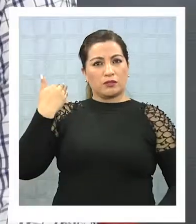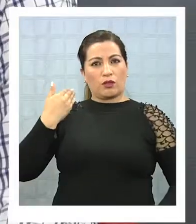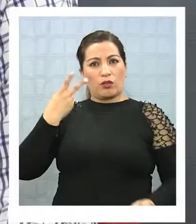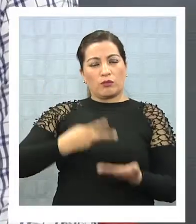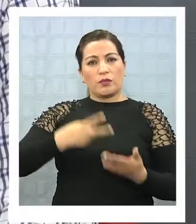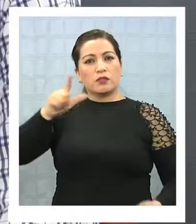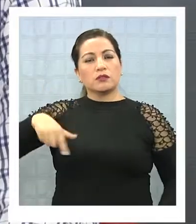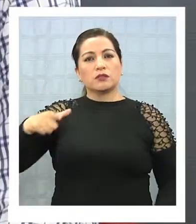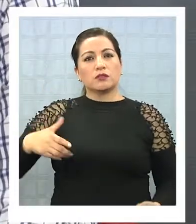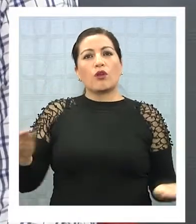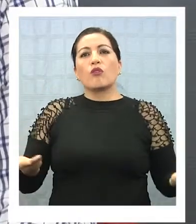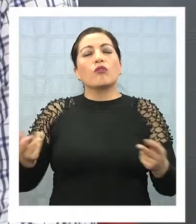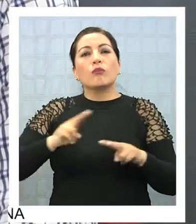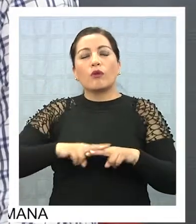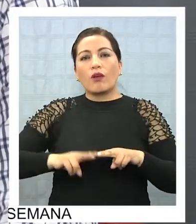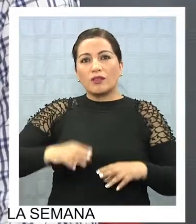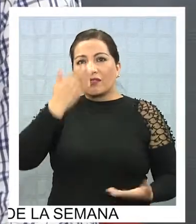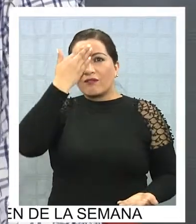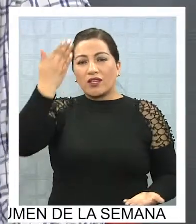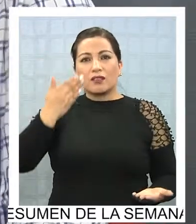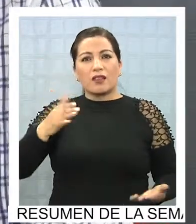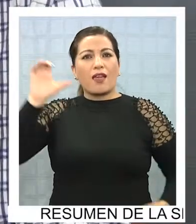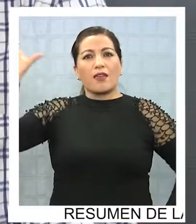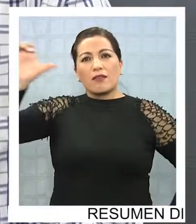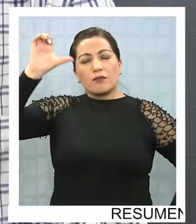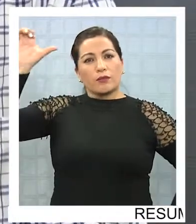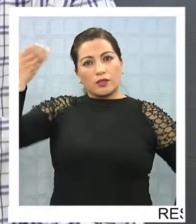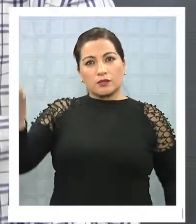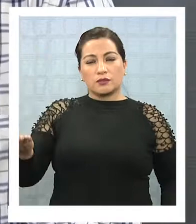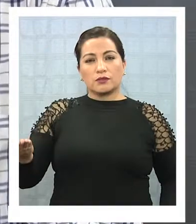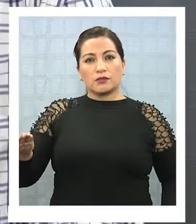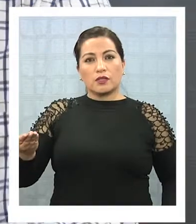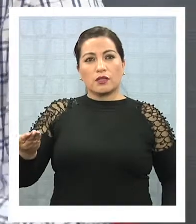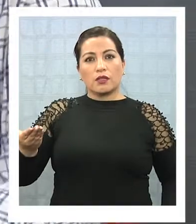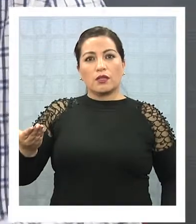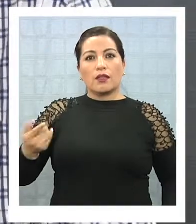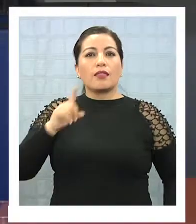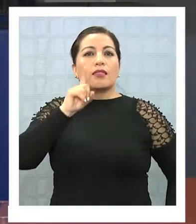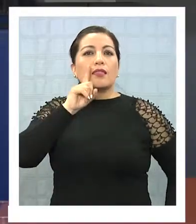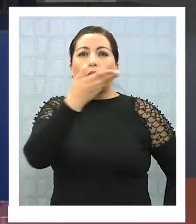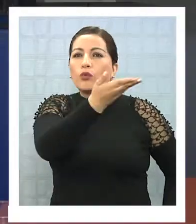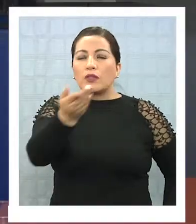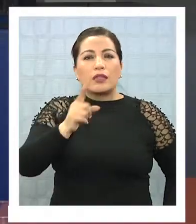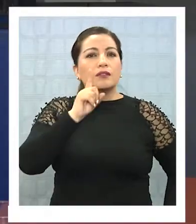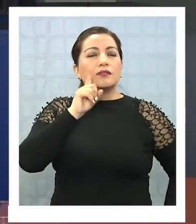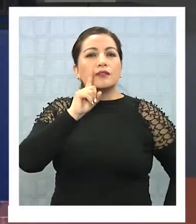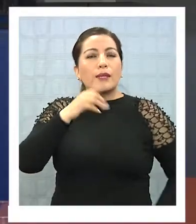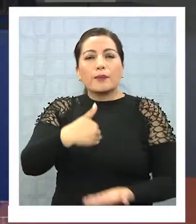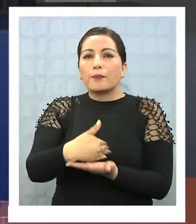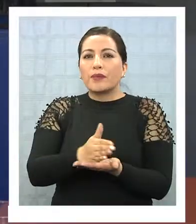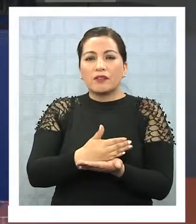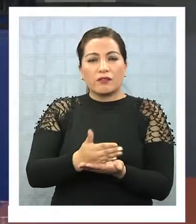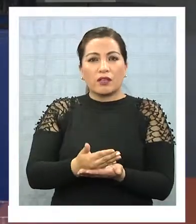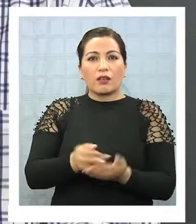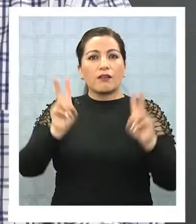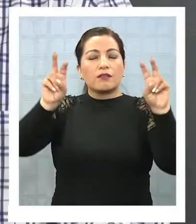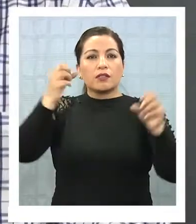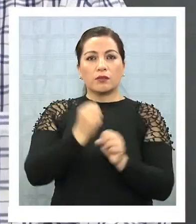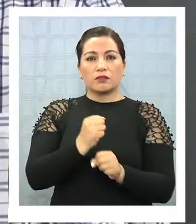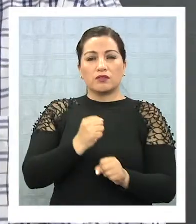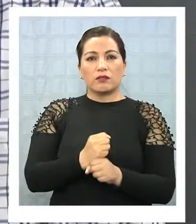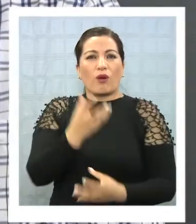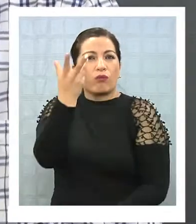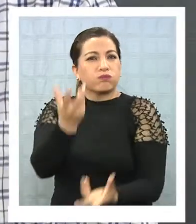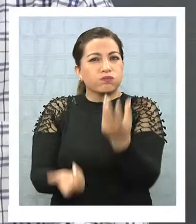¿Y de qué manera se enfrentan esas emergencias? ¿Estaba, por ejemplo, planificado, tenían ustedes dentro de su batería de trabajo un